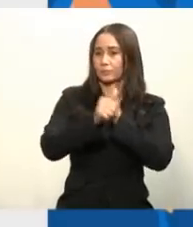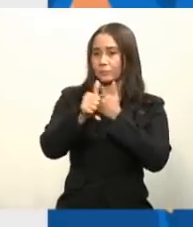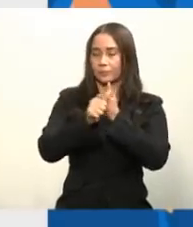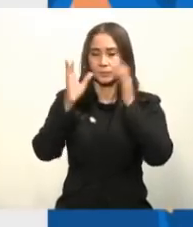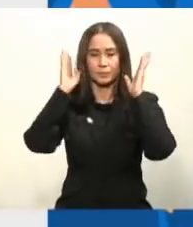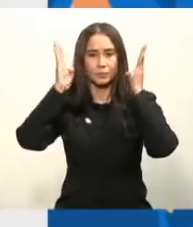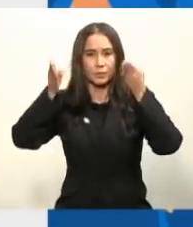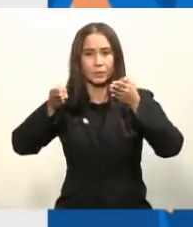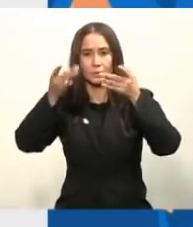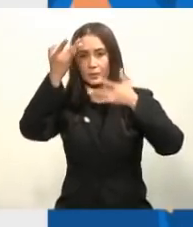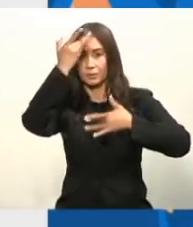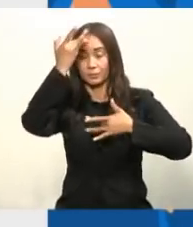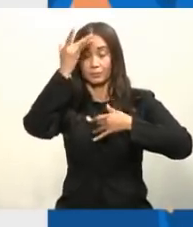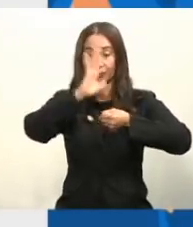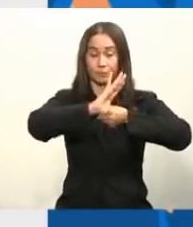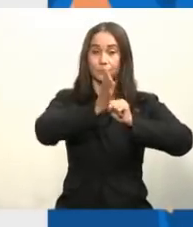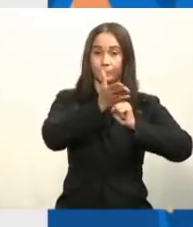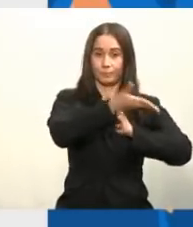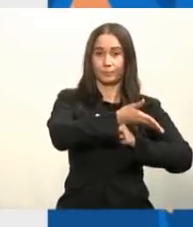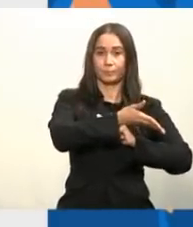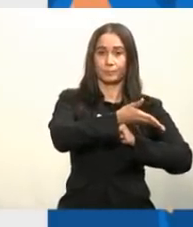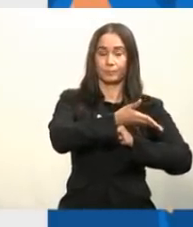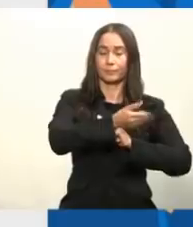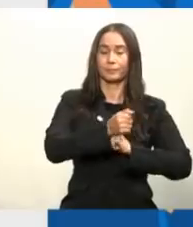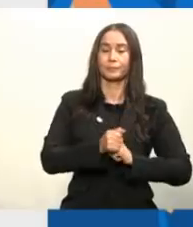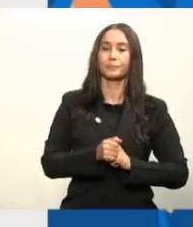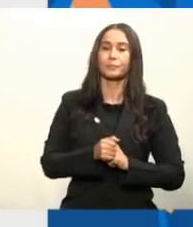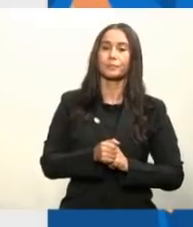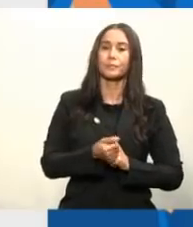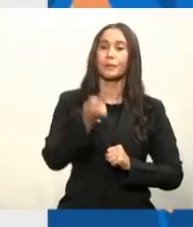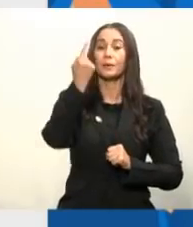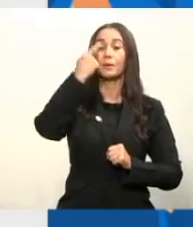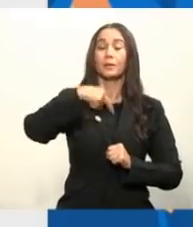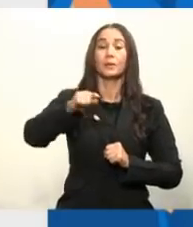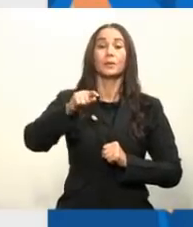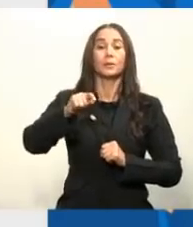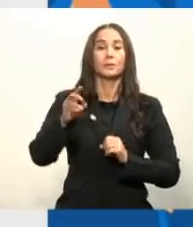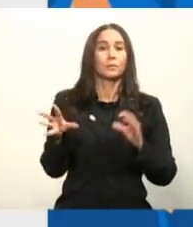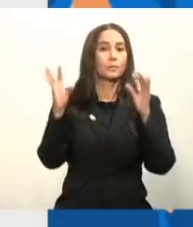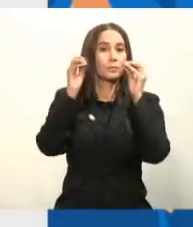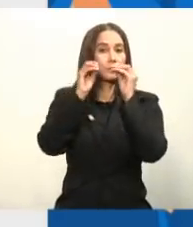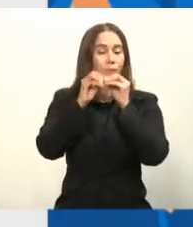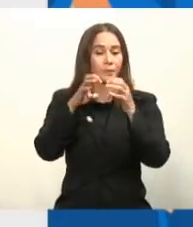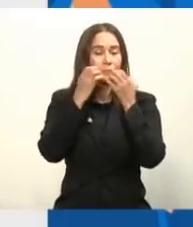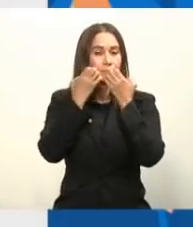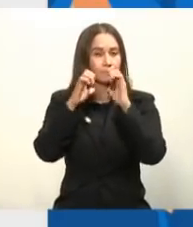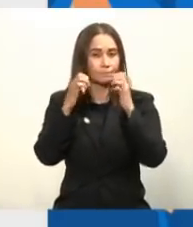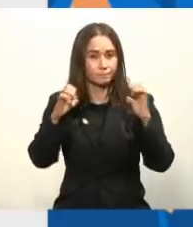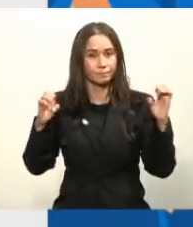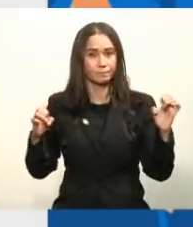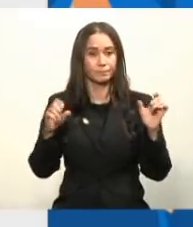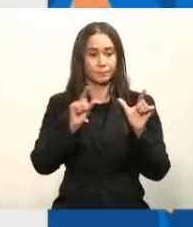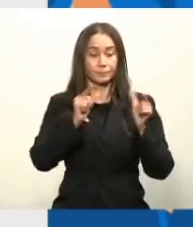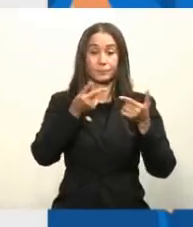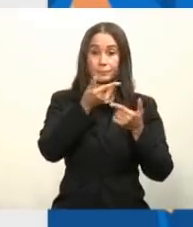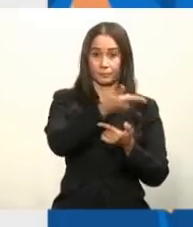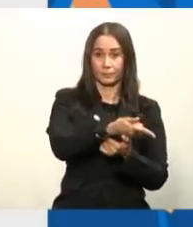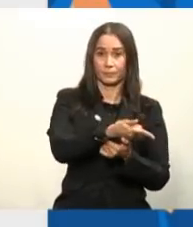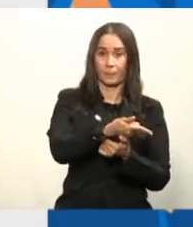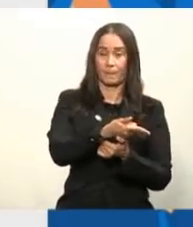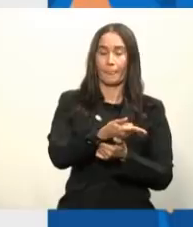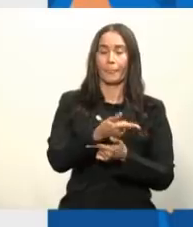los centros COVID. Por eso es que más nosotros estamos haciendo todo el esfuerzo. Tenemos